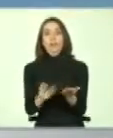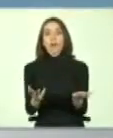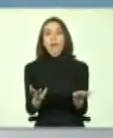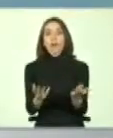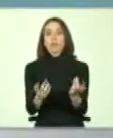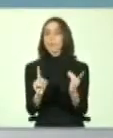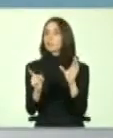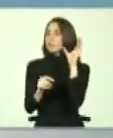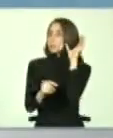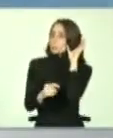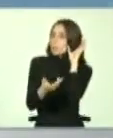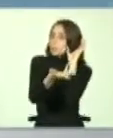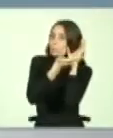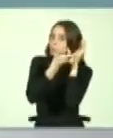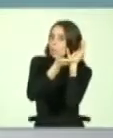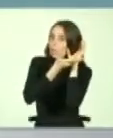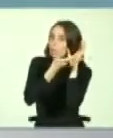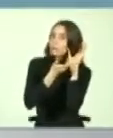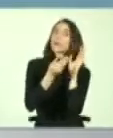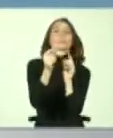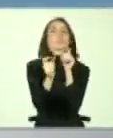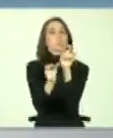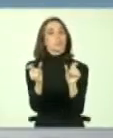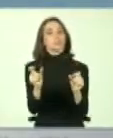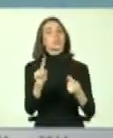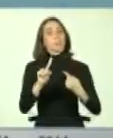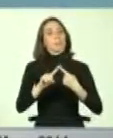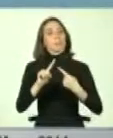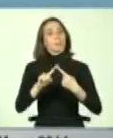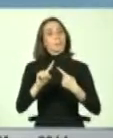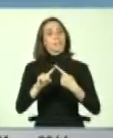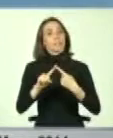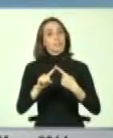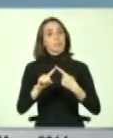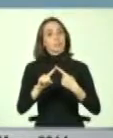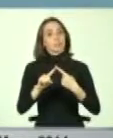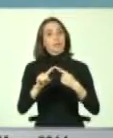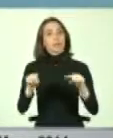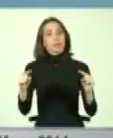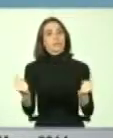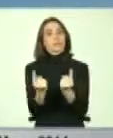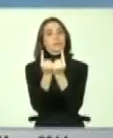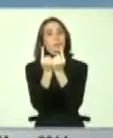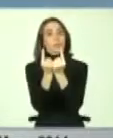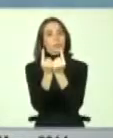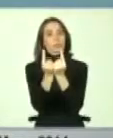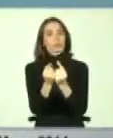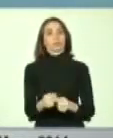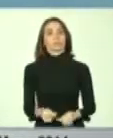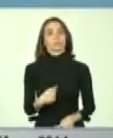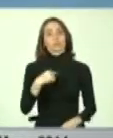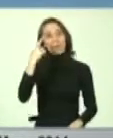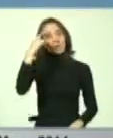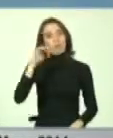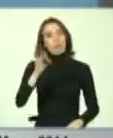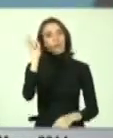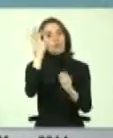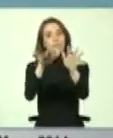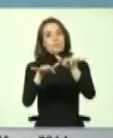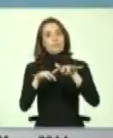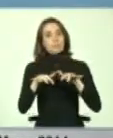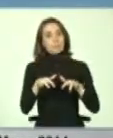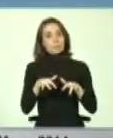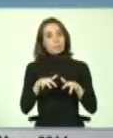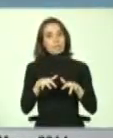para escuchar a quienes también participaban de este encuentro. Yo creo que este seminario, su nivel de